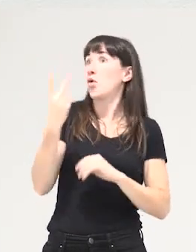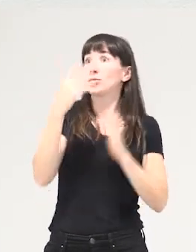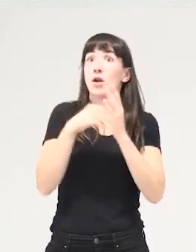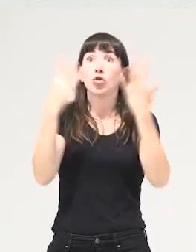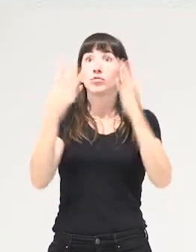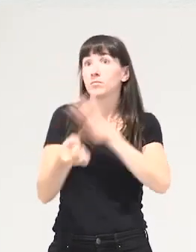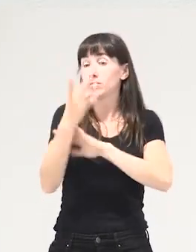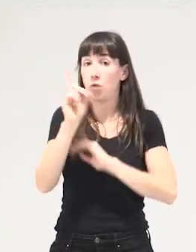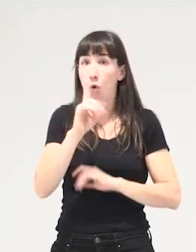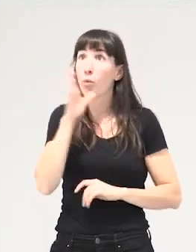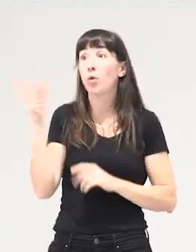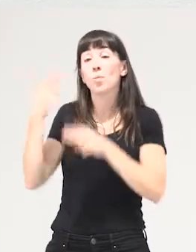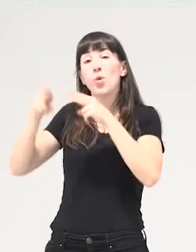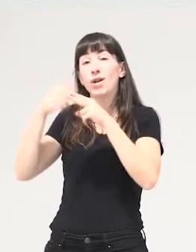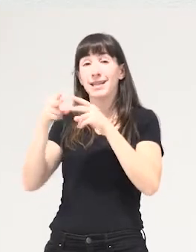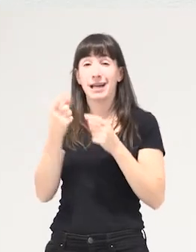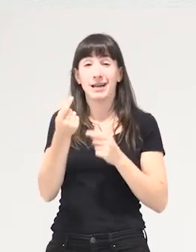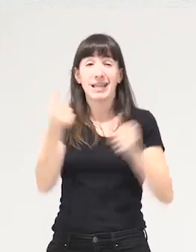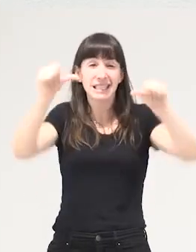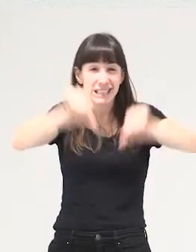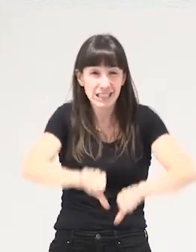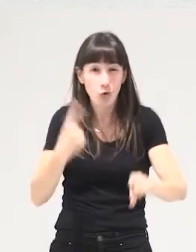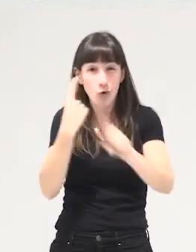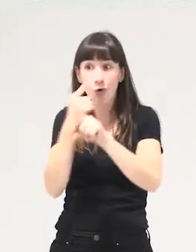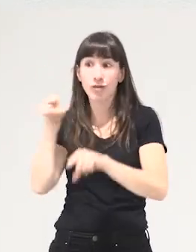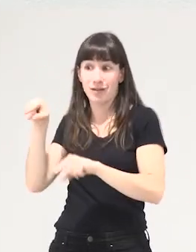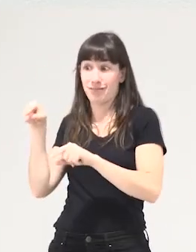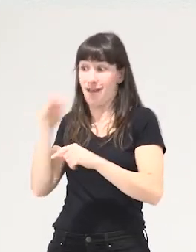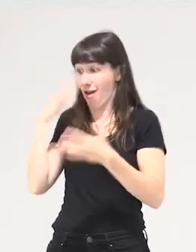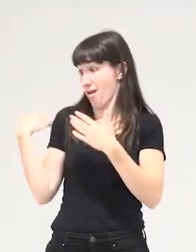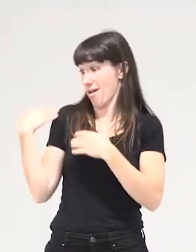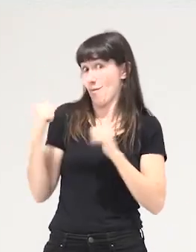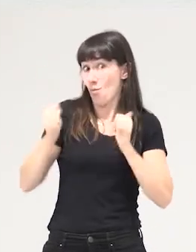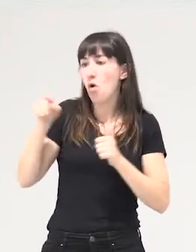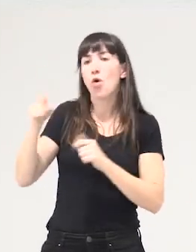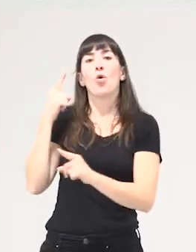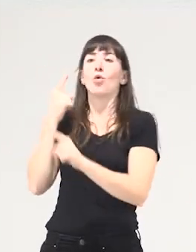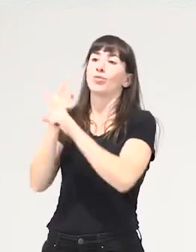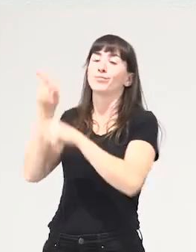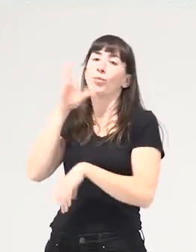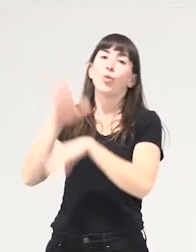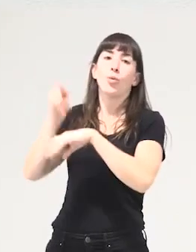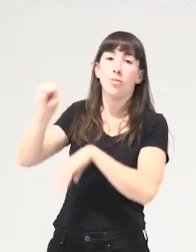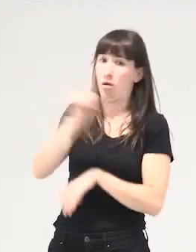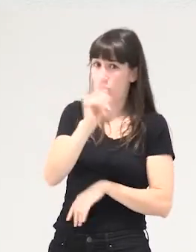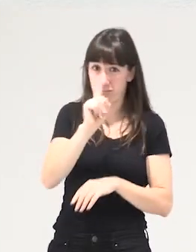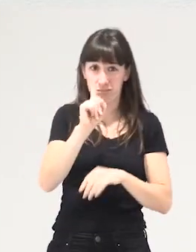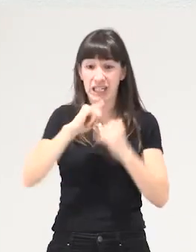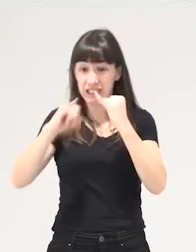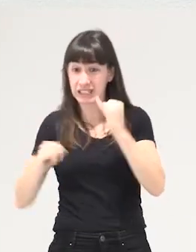políticas anticrisis entre comillas que se han instalado en los últimos años porque vuelvo a lo de antes ya antes del estallido